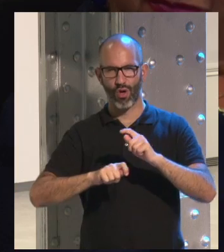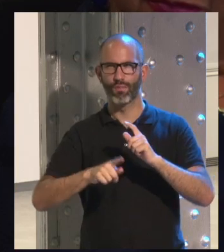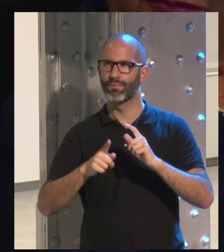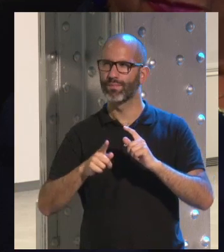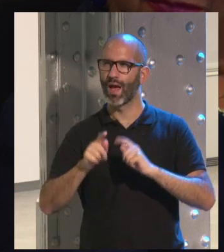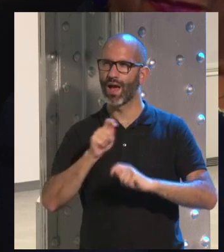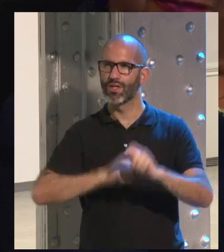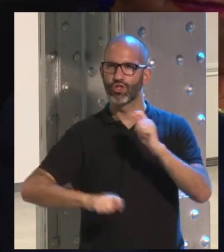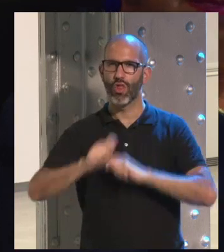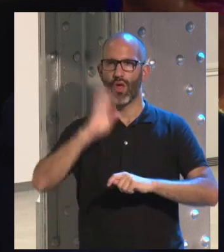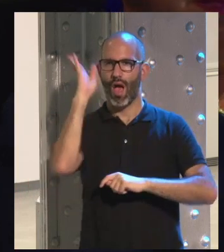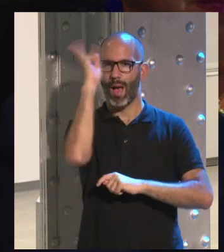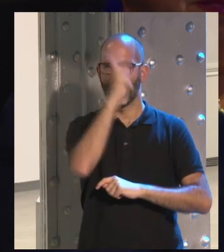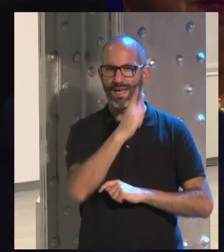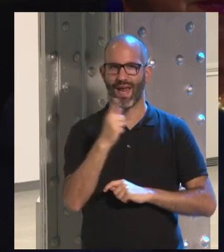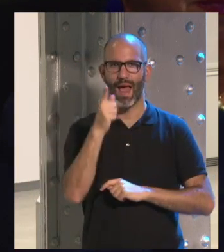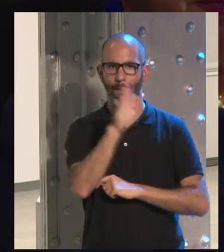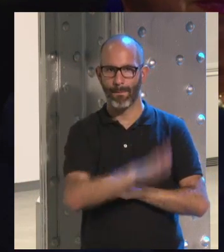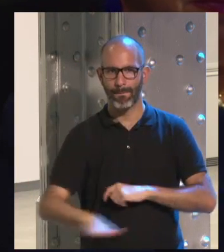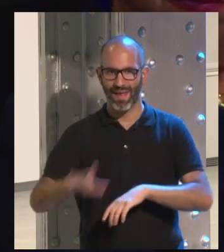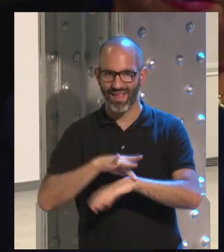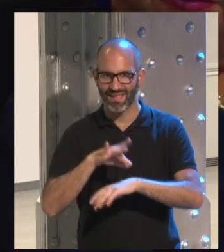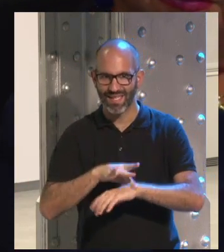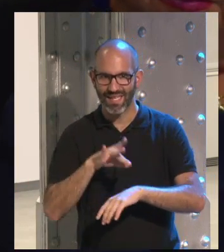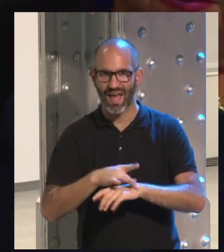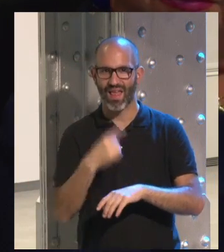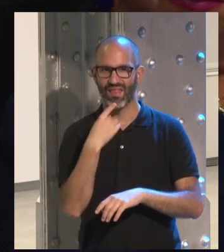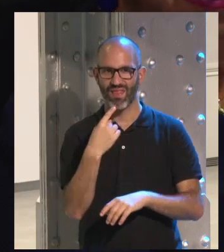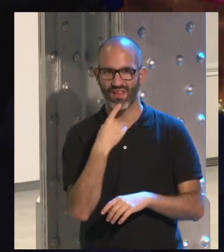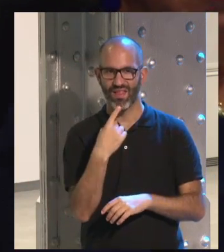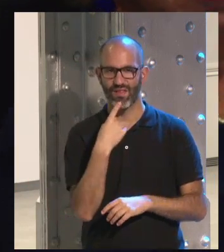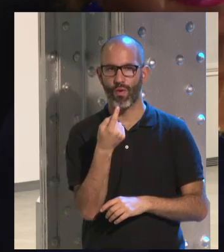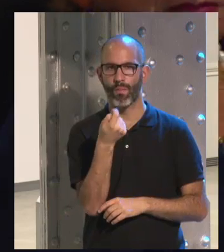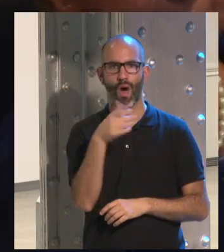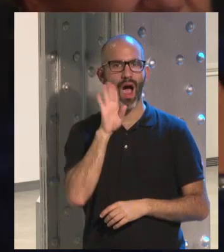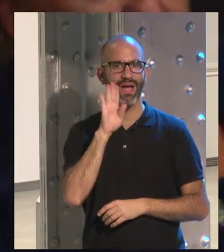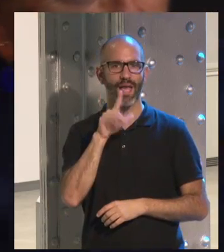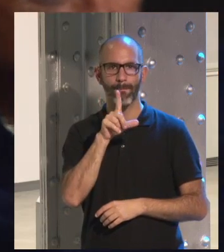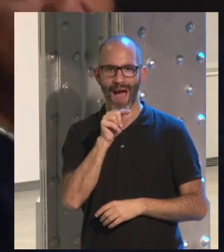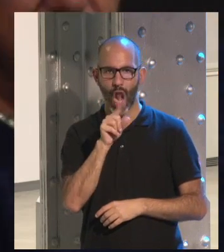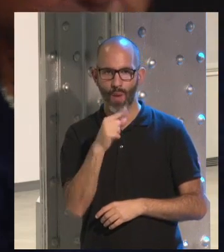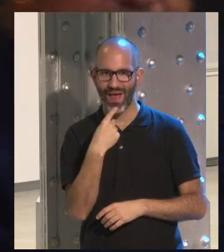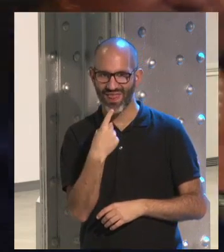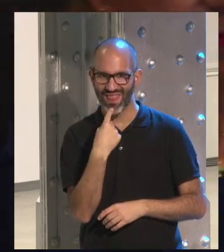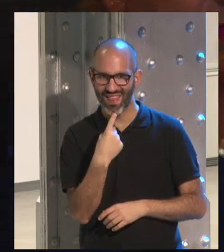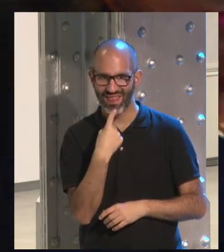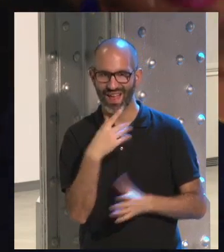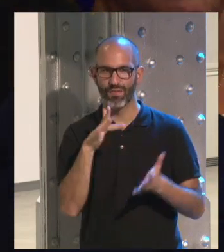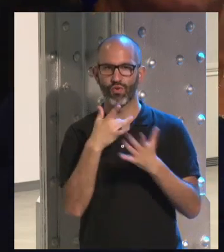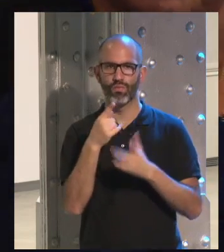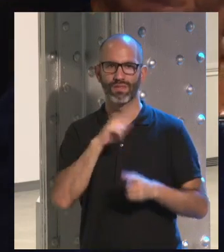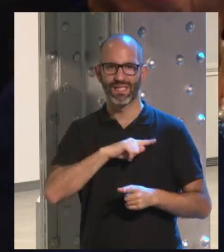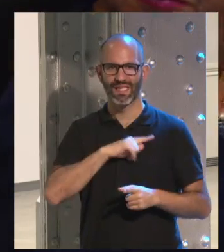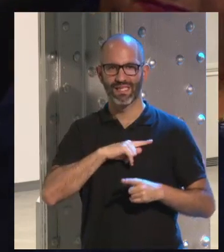la asociación americana de pediatría un poco lo que lo que comentaba Paloma sobre lo mal que te puedes sentir en casa